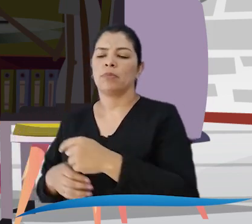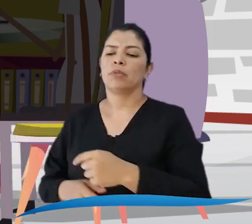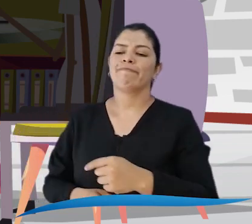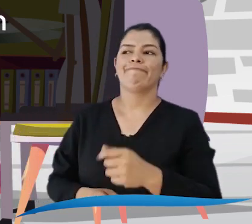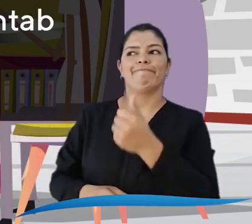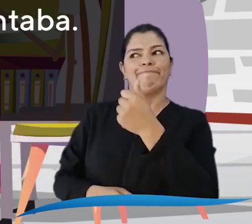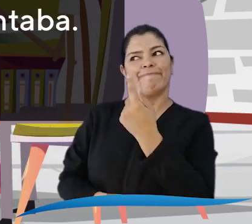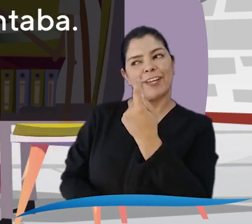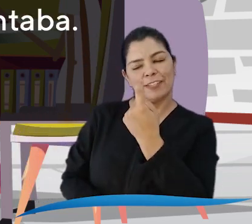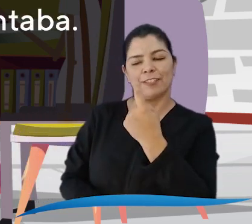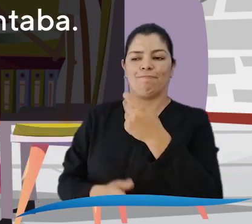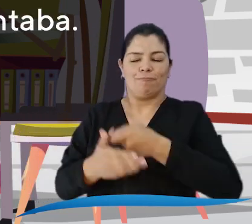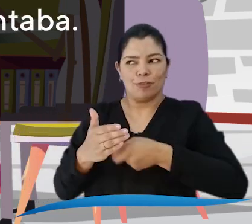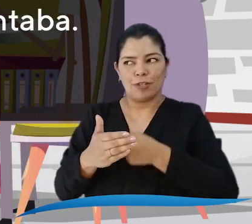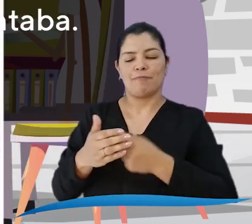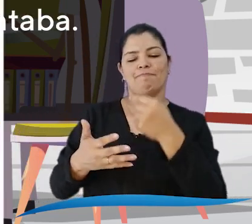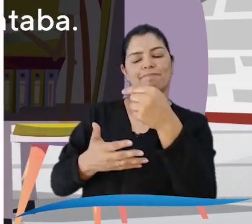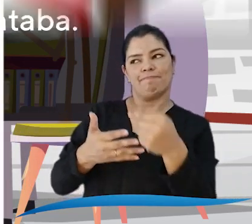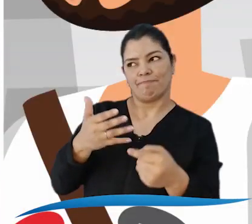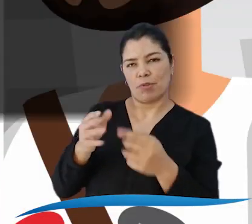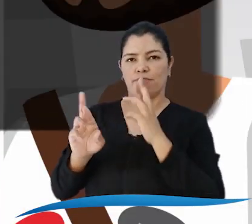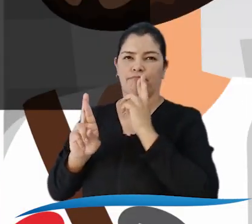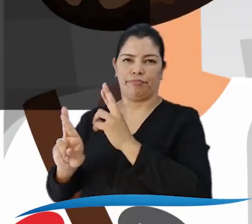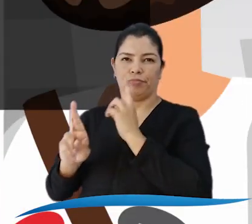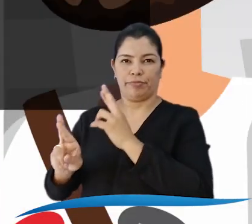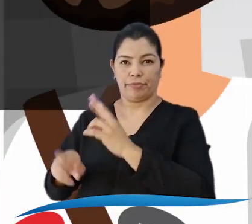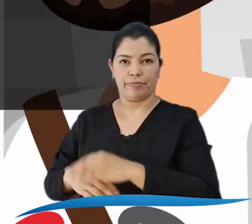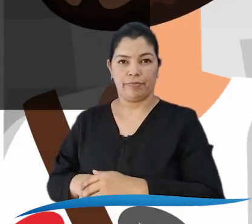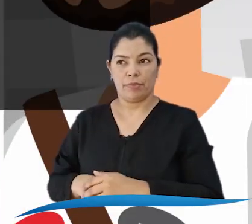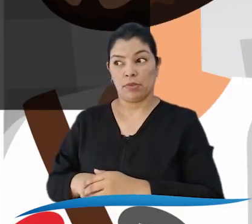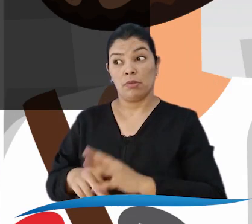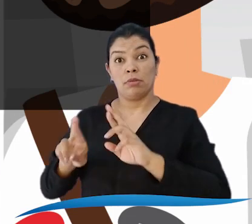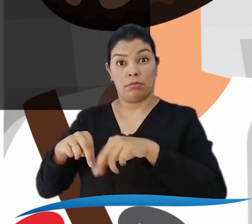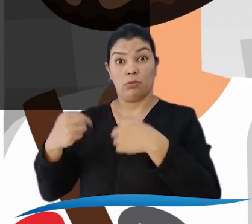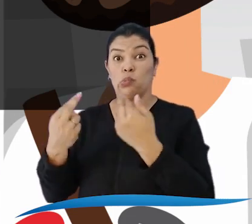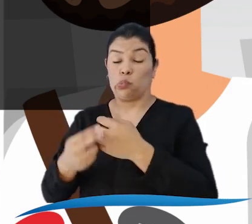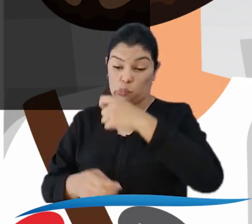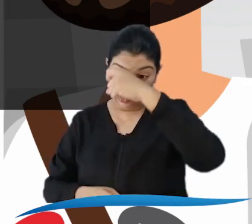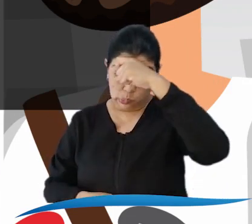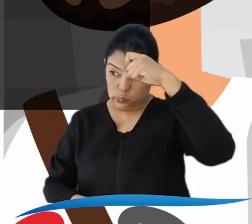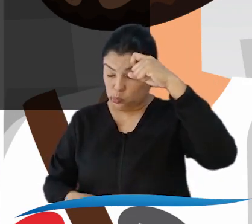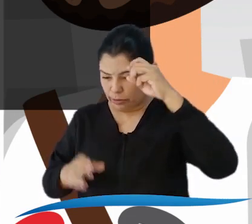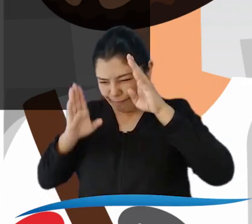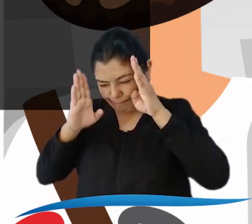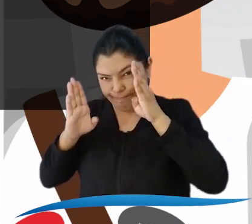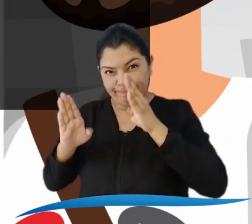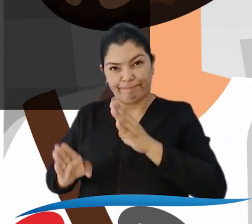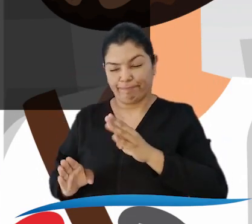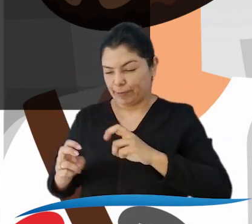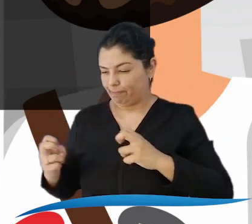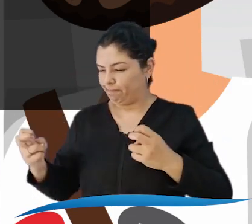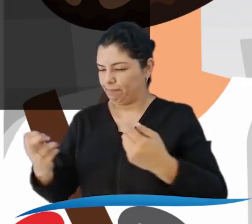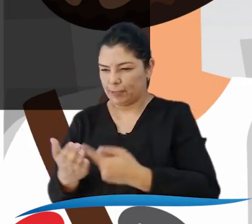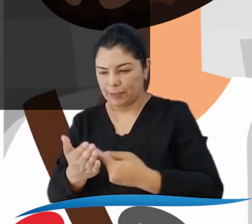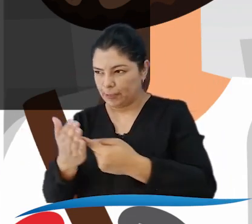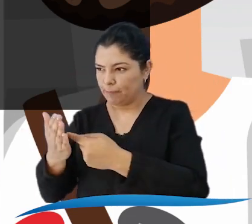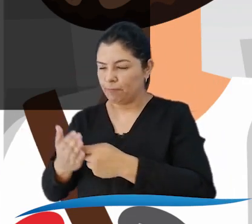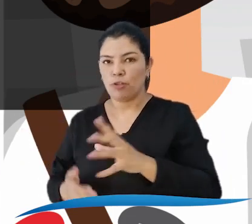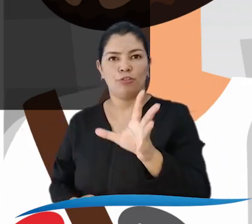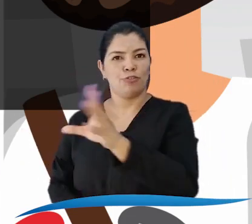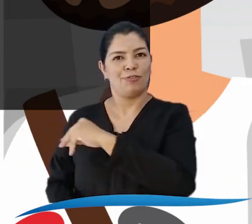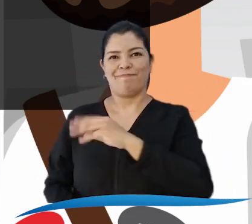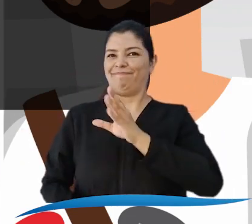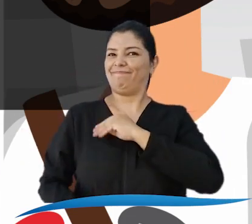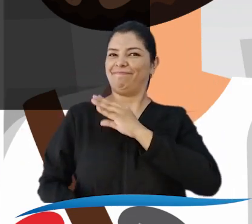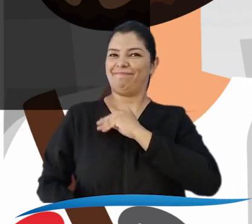de mejora que su comité presentaba. Este ejercicio exigió mucha energía y concentración de todos los participantes, pero